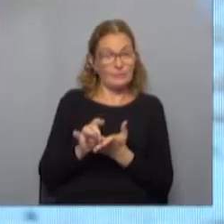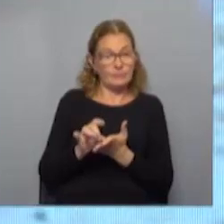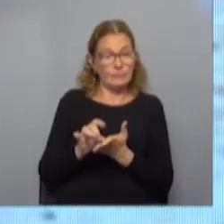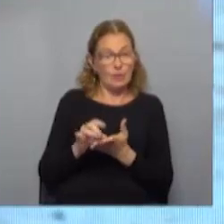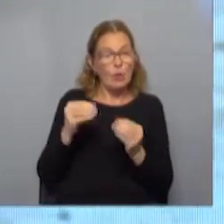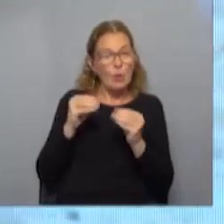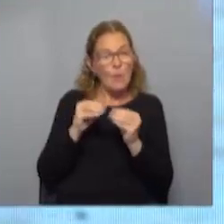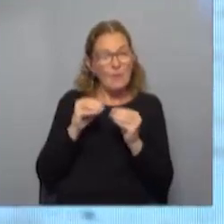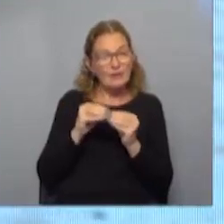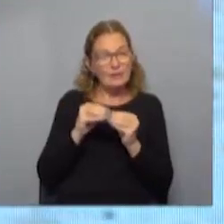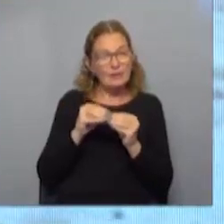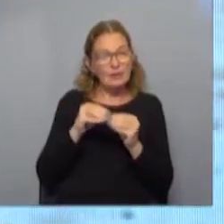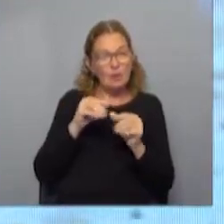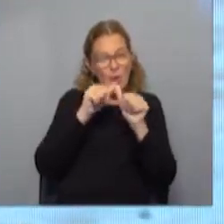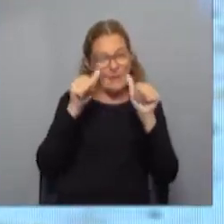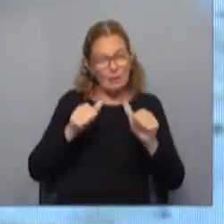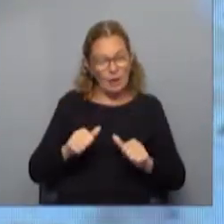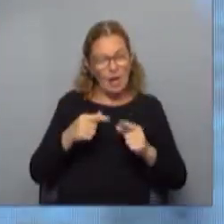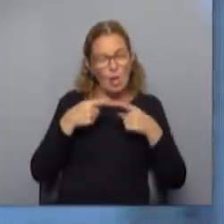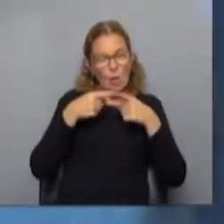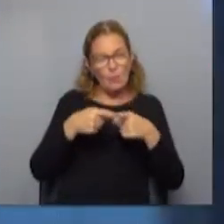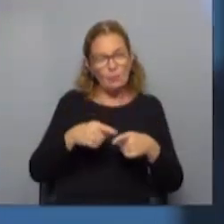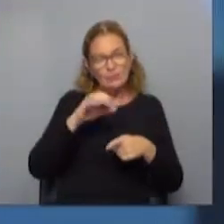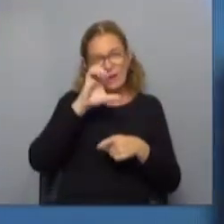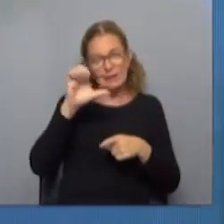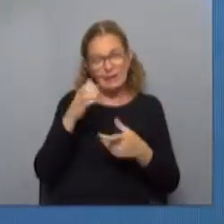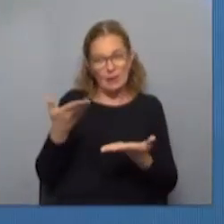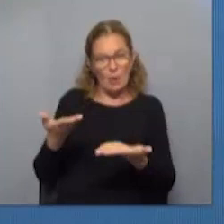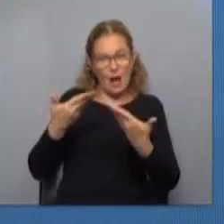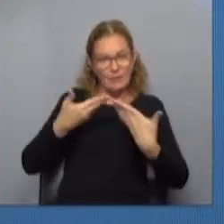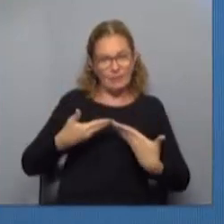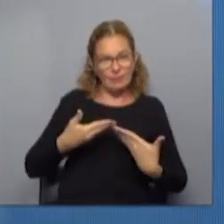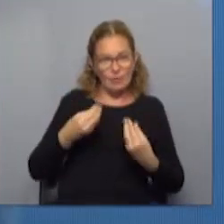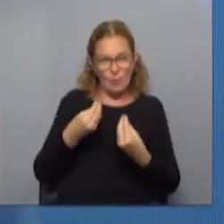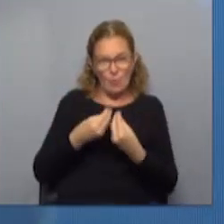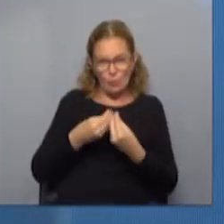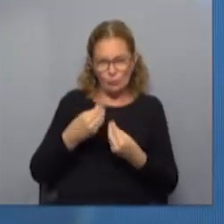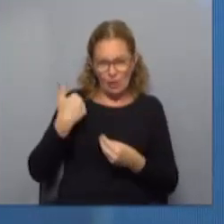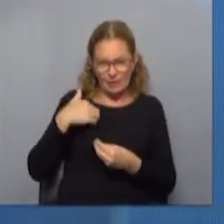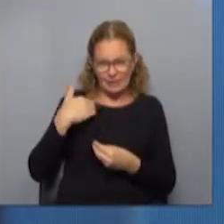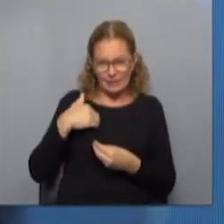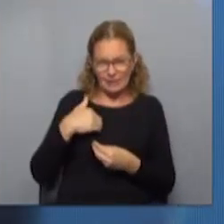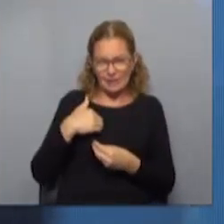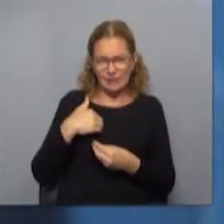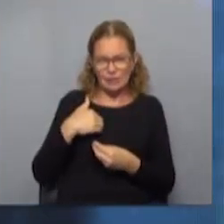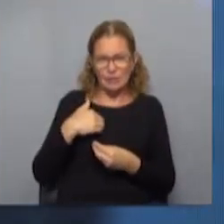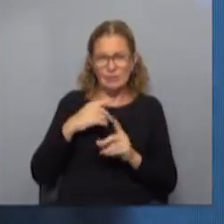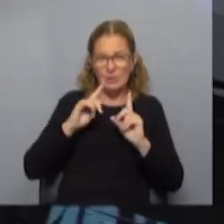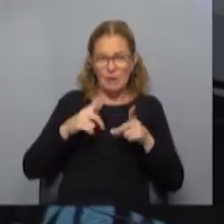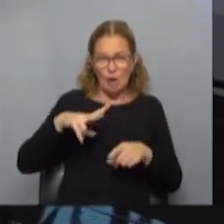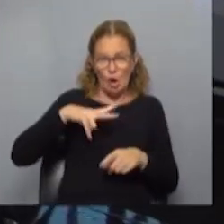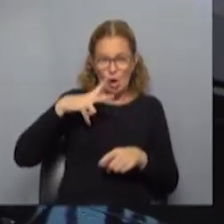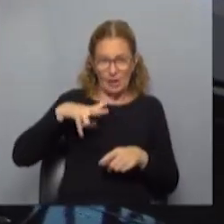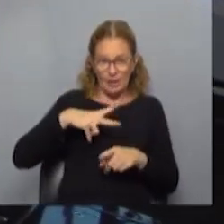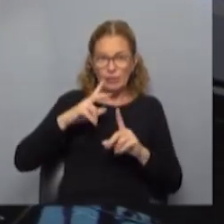Nuestros compañeros de Maldonado, Punta del Este han recibido cientos de argentinos, inclusive hasta los colegios se están